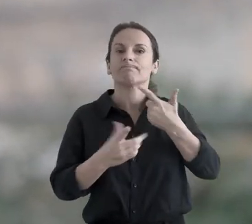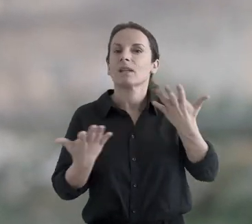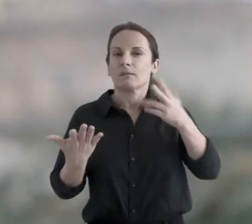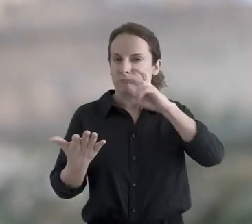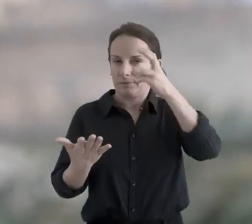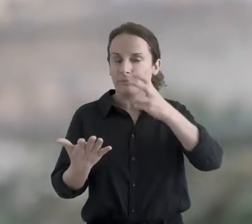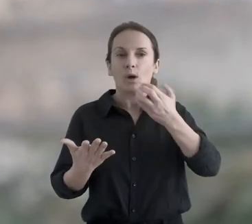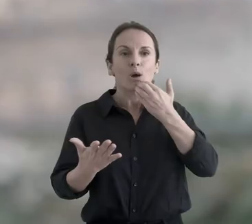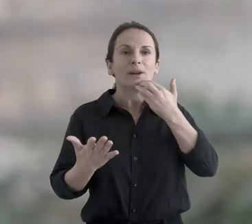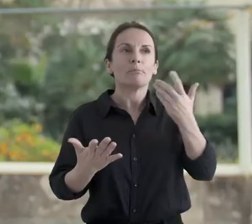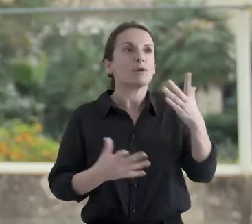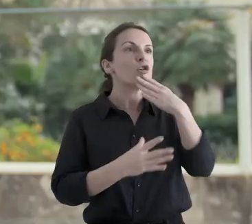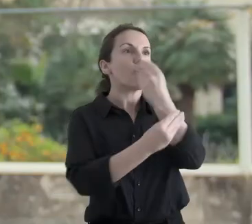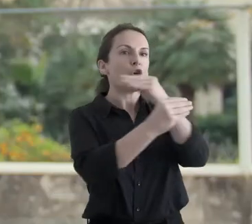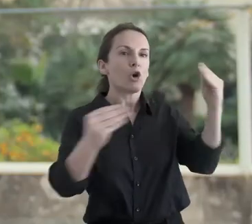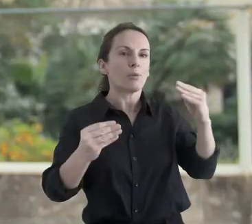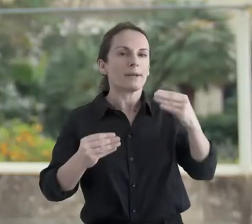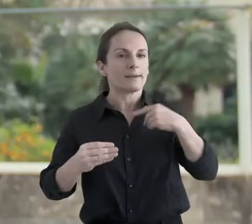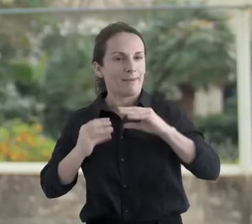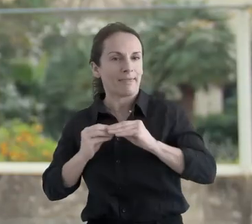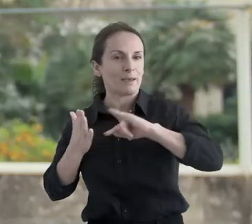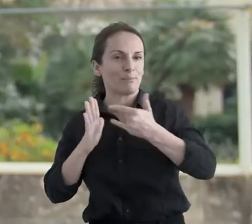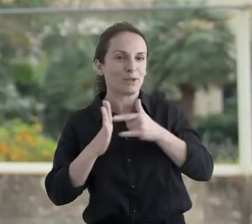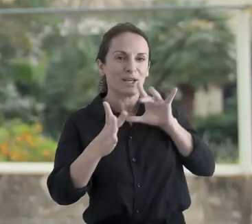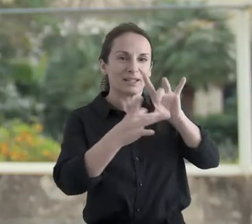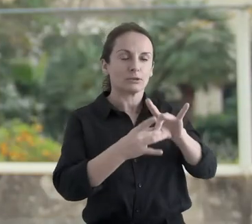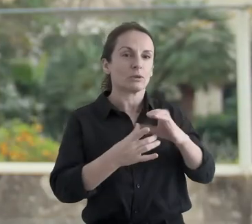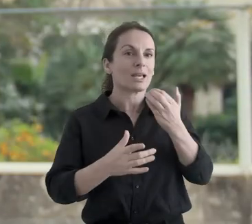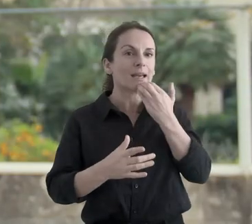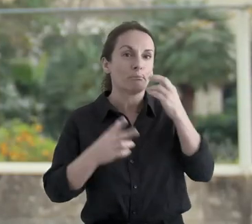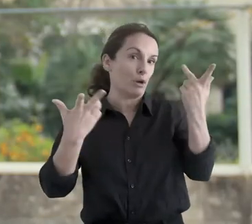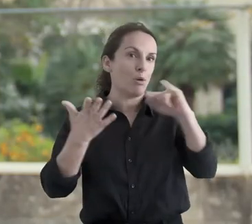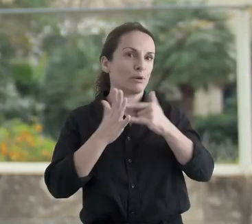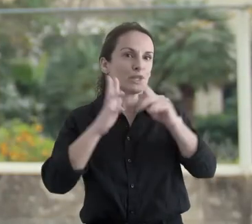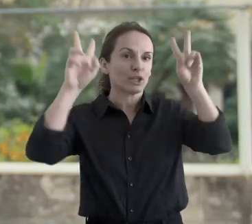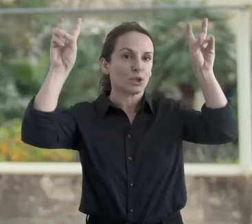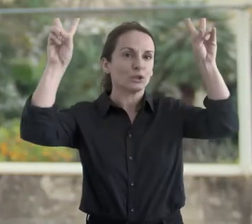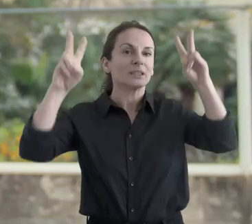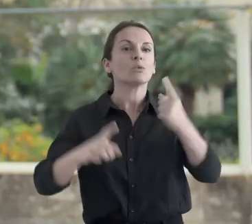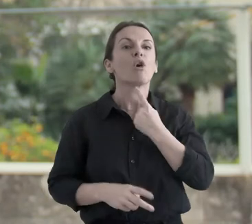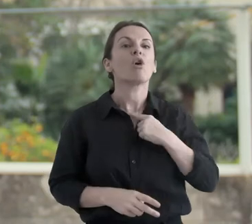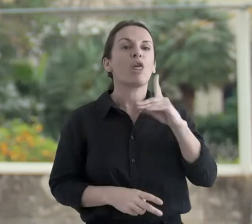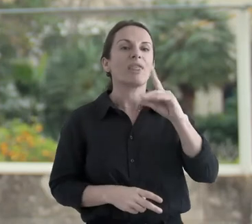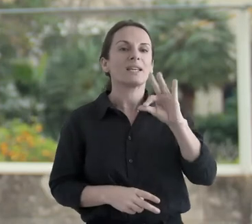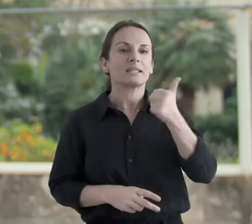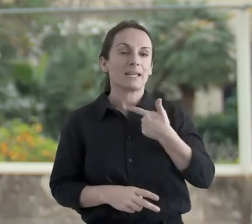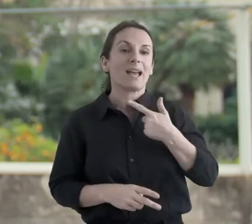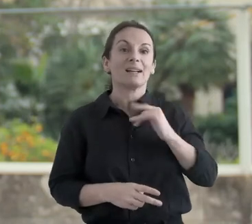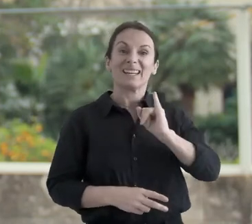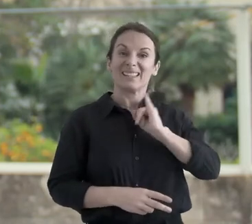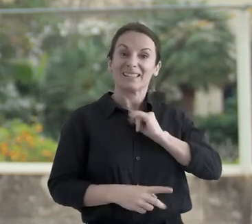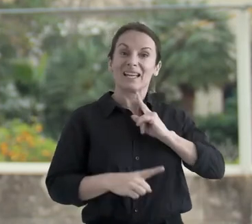de medioambiente, etc. O los proyectos con jóvenes, como el de SEA, que es un proyecto de identidad sexual